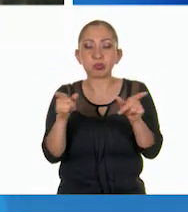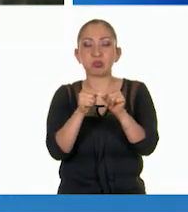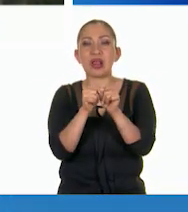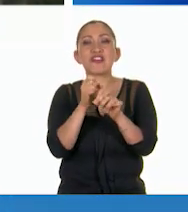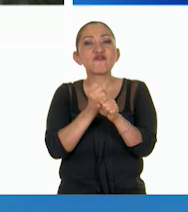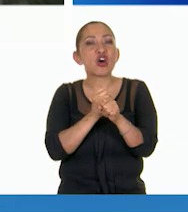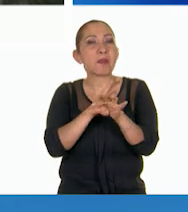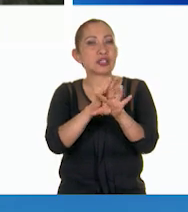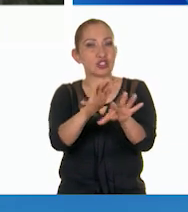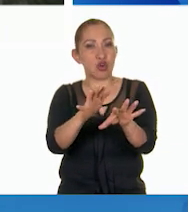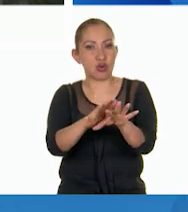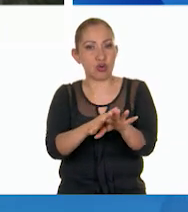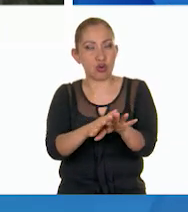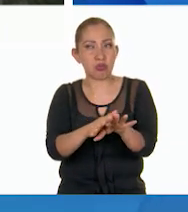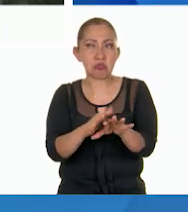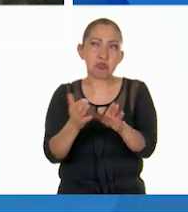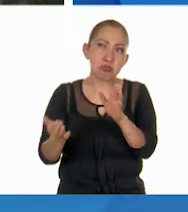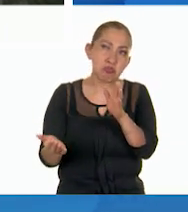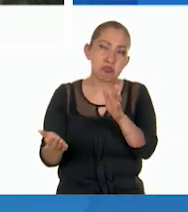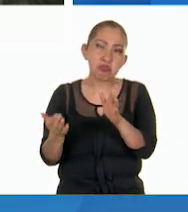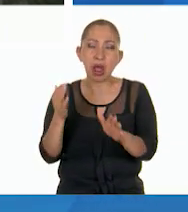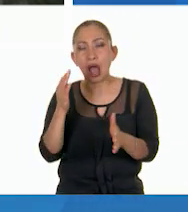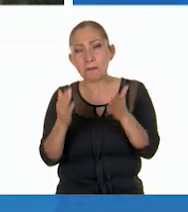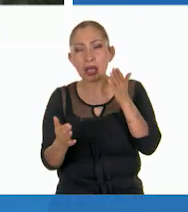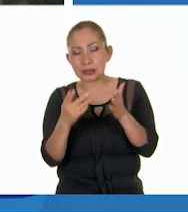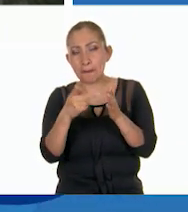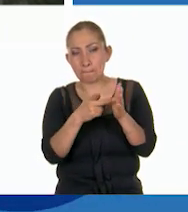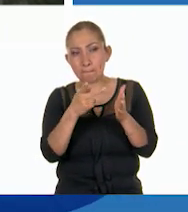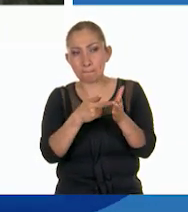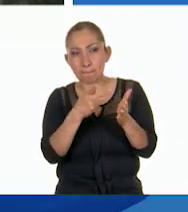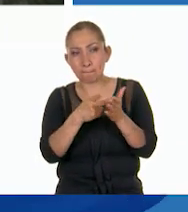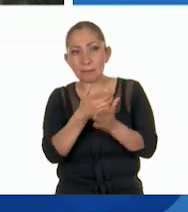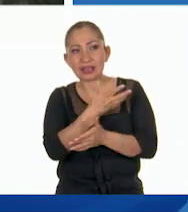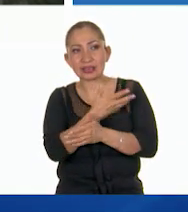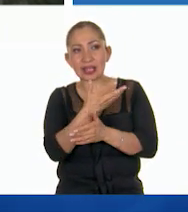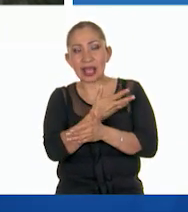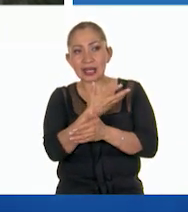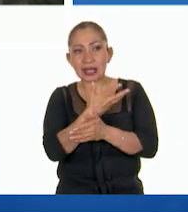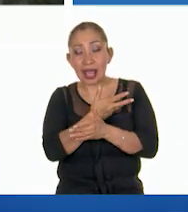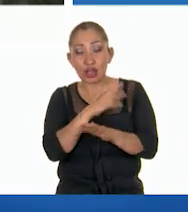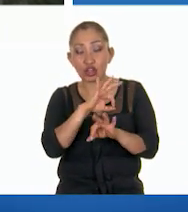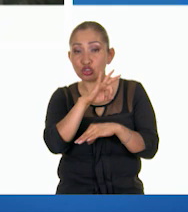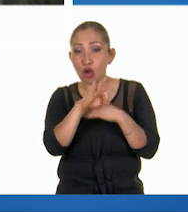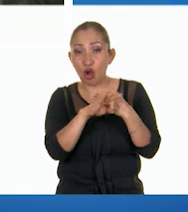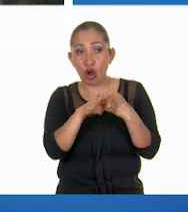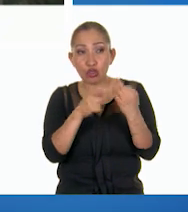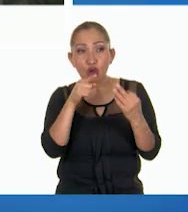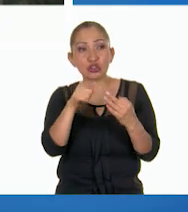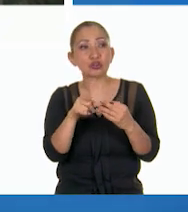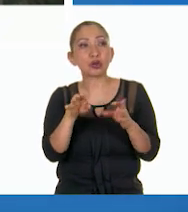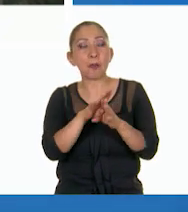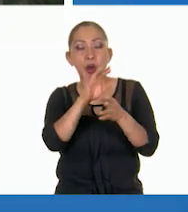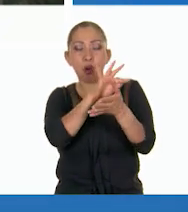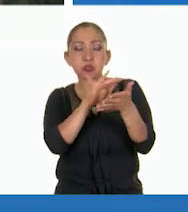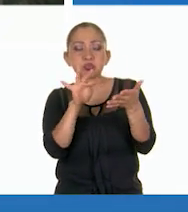información. A veces es muy frecuente que tengan junto a ellas un texto muy breve que